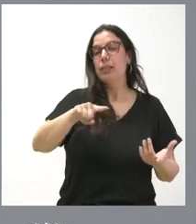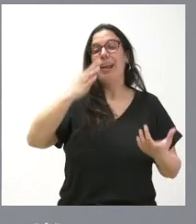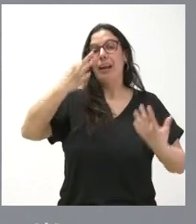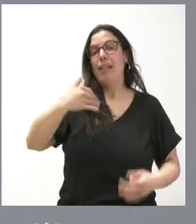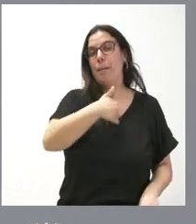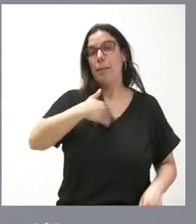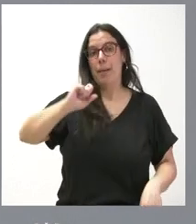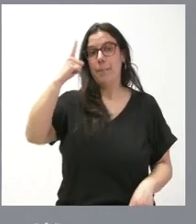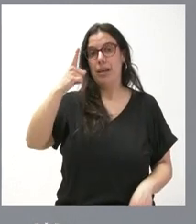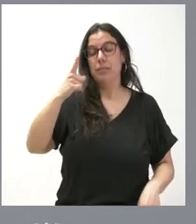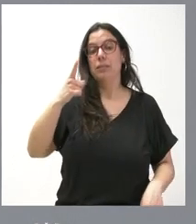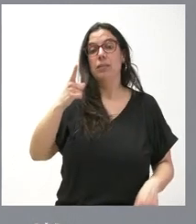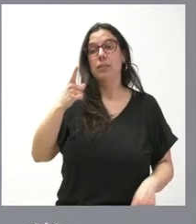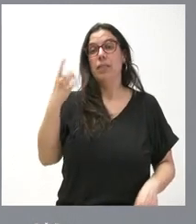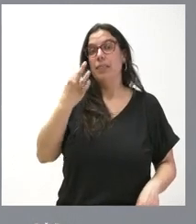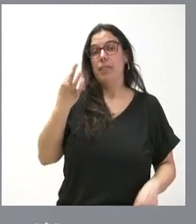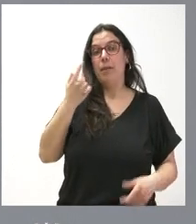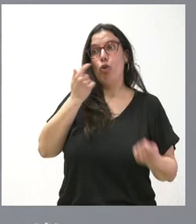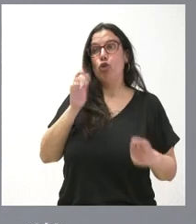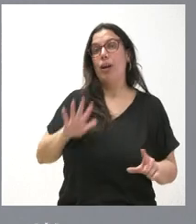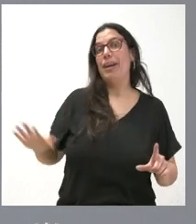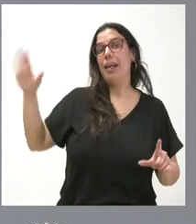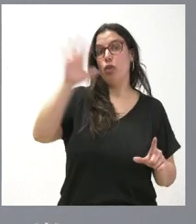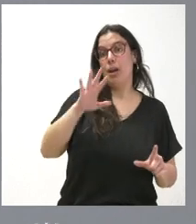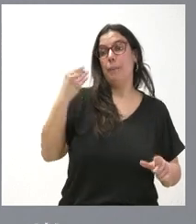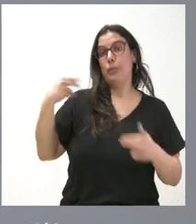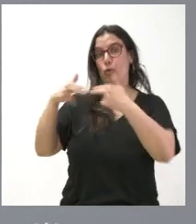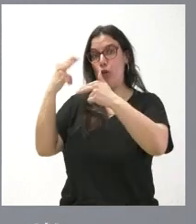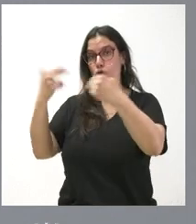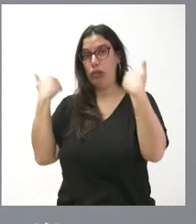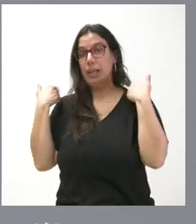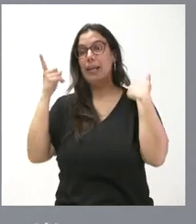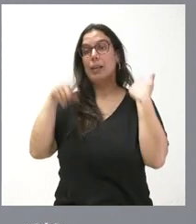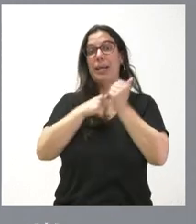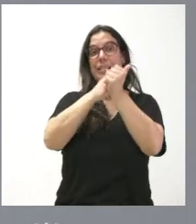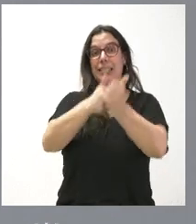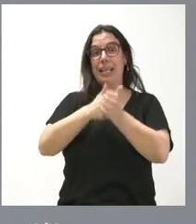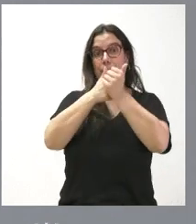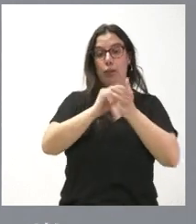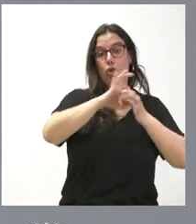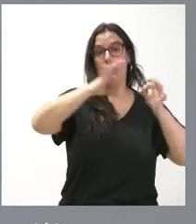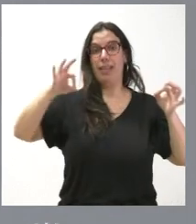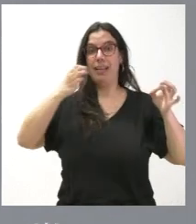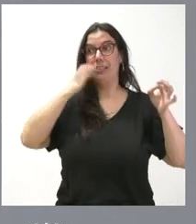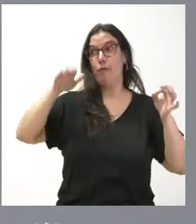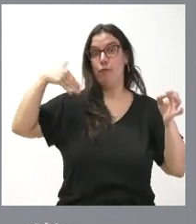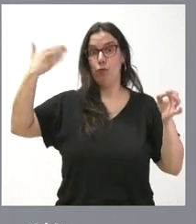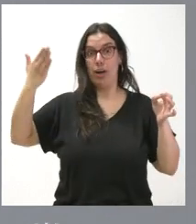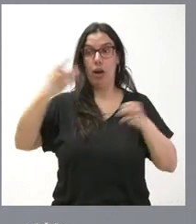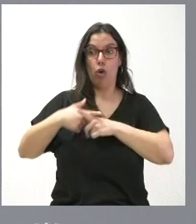tiene que corresponder al ámbito del control nacional, tanto de entrada en fronteras como el seguimiento de la cadena de precios cuando el producto sale fuera de Castilla y León,